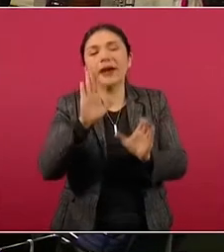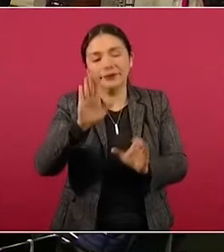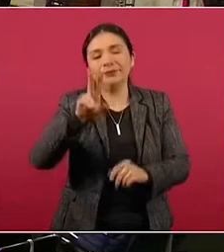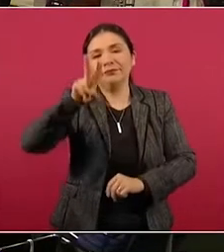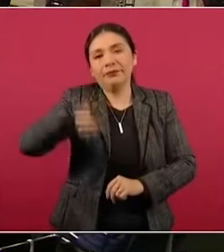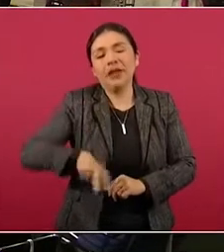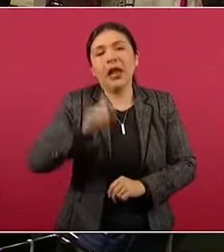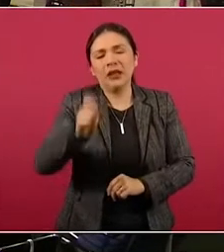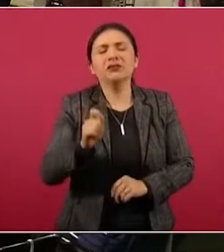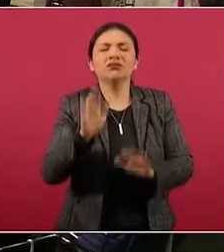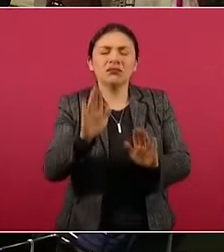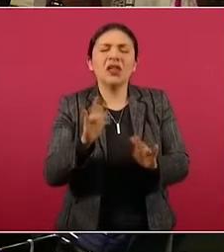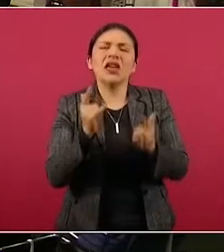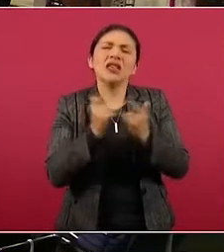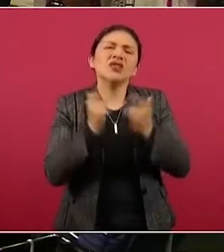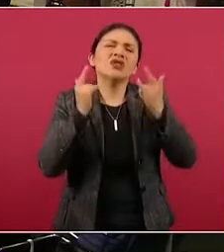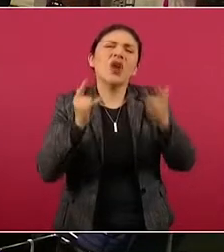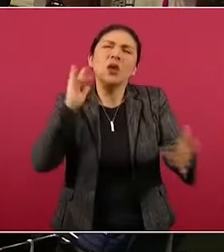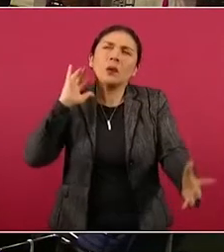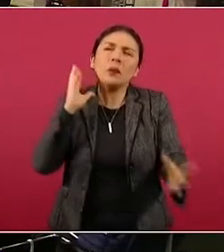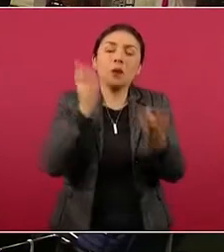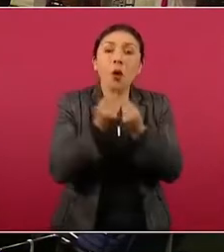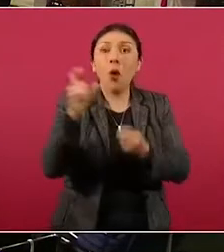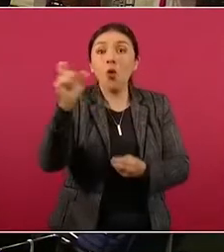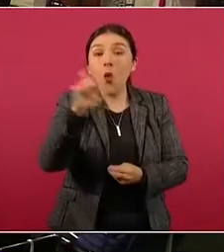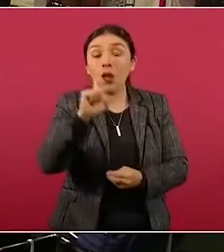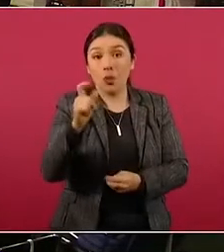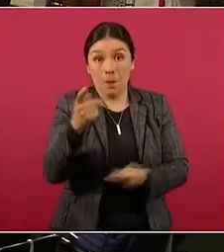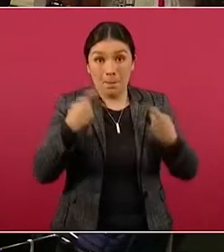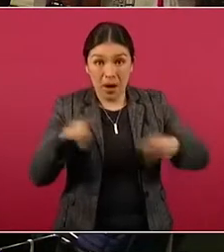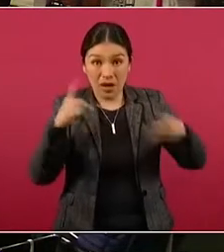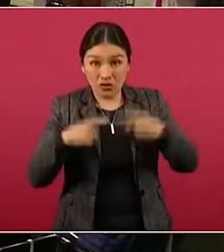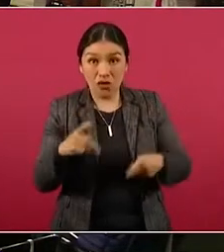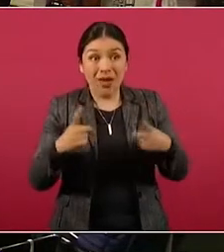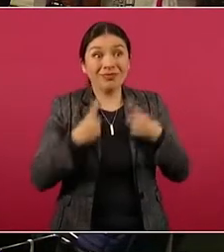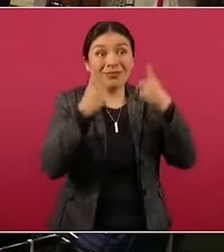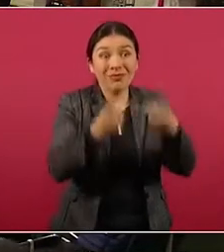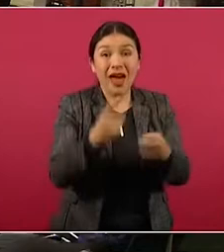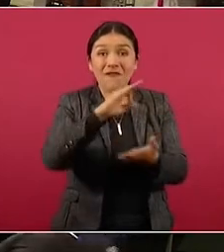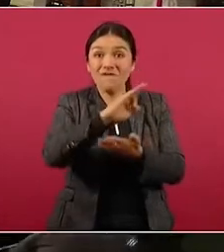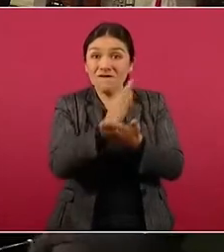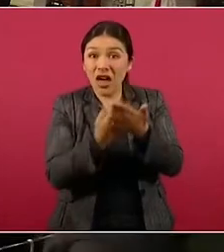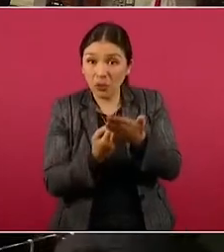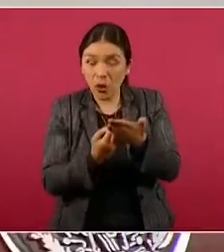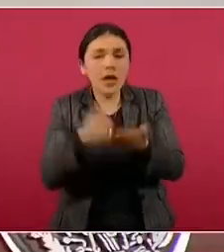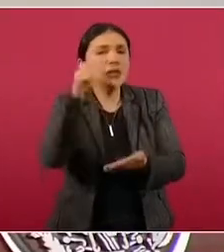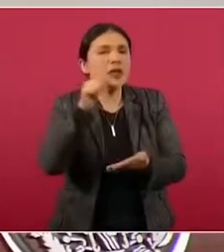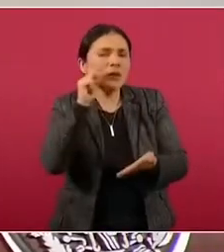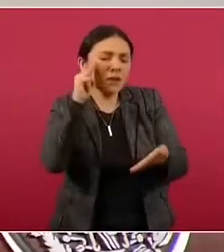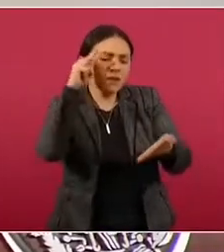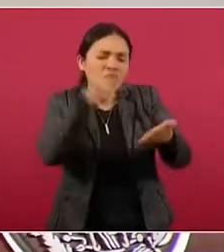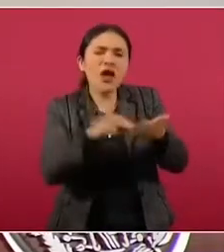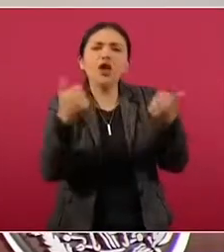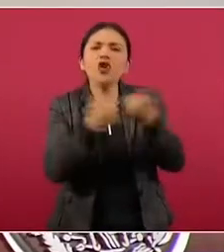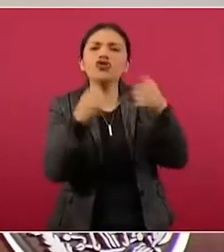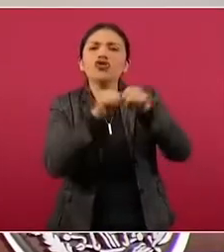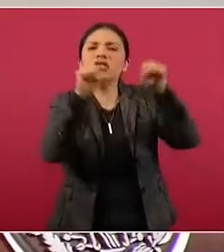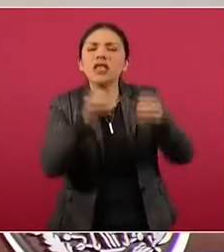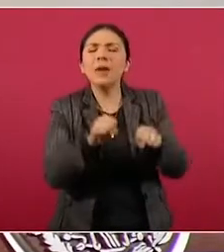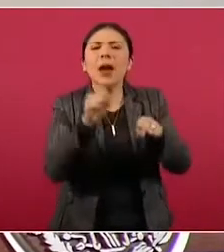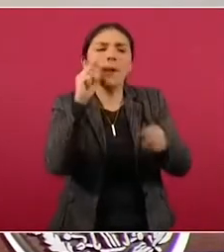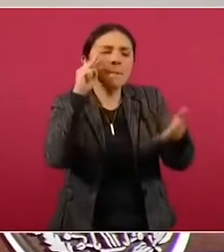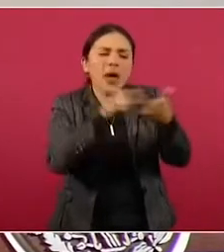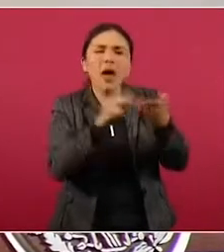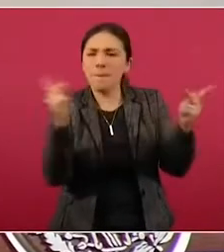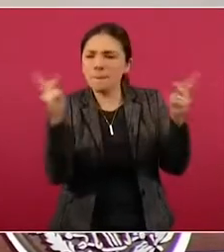históricamente, cada que se emite una factura, lo único que se verificaba por sistema era el RFC en